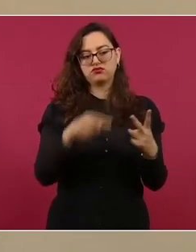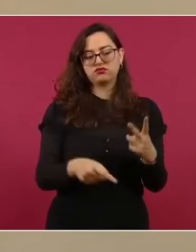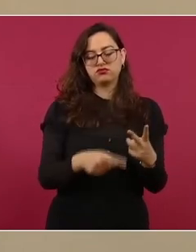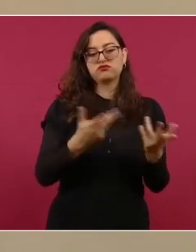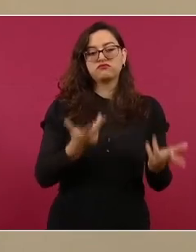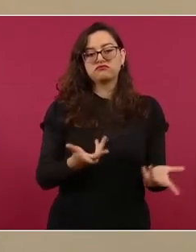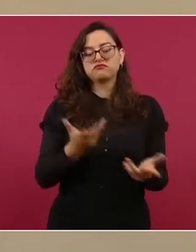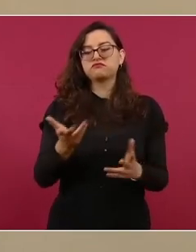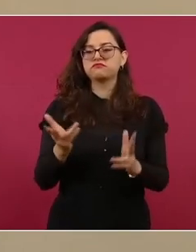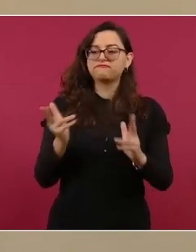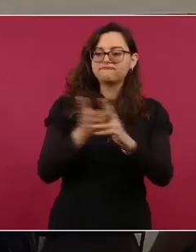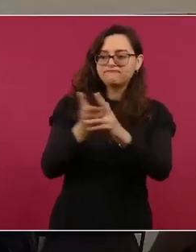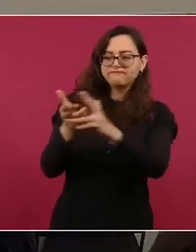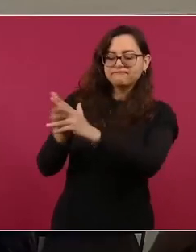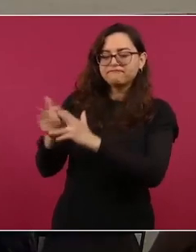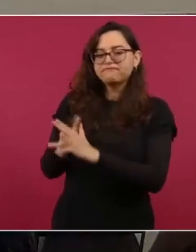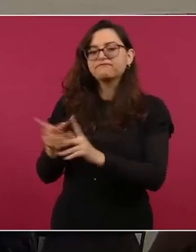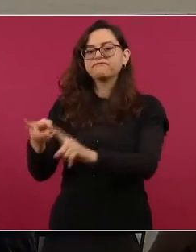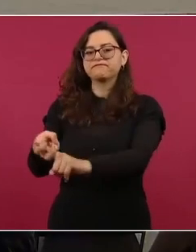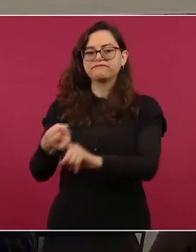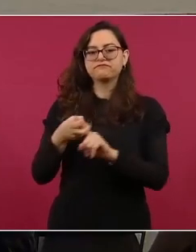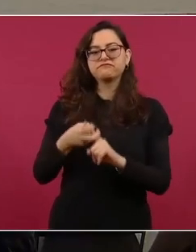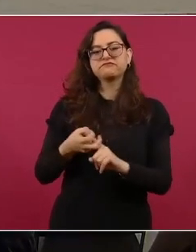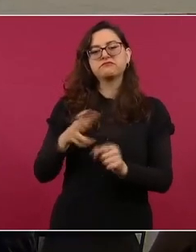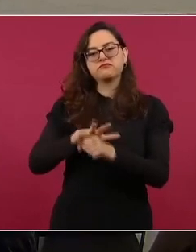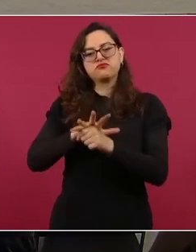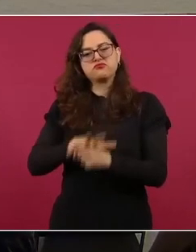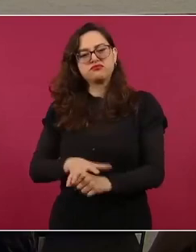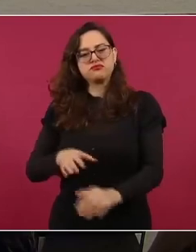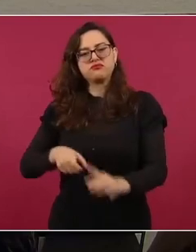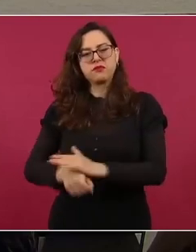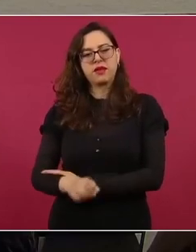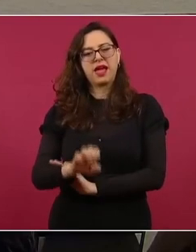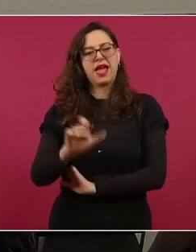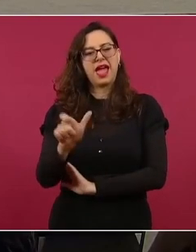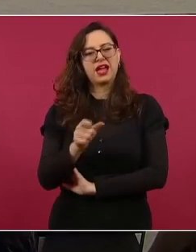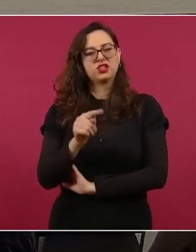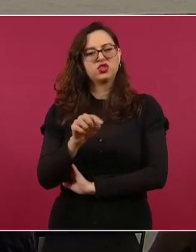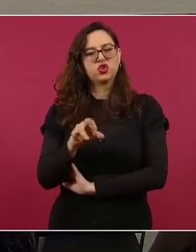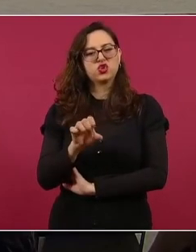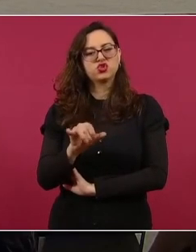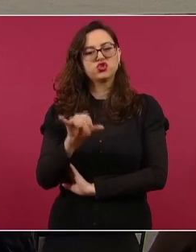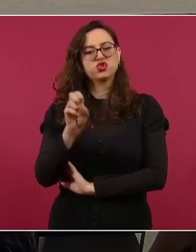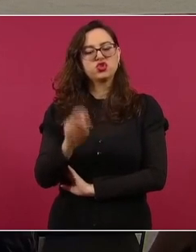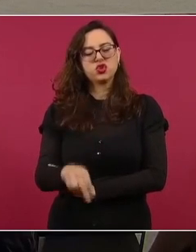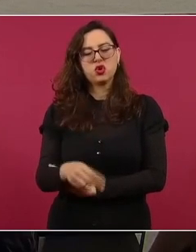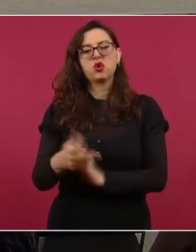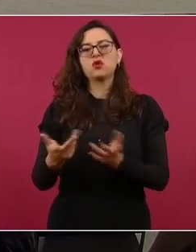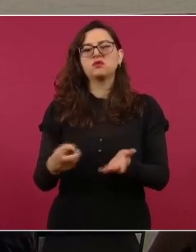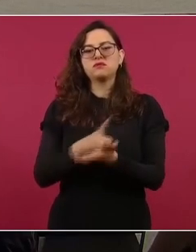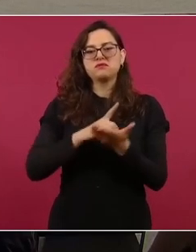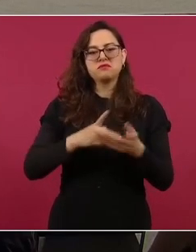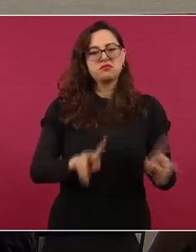delitos de homicidio, secuestro, extorsión, narcomenudeo y desaparición forzada. Siguiente.